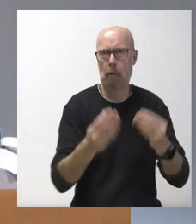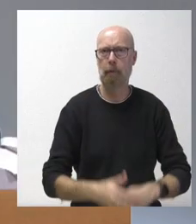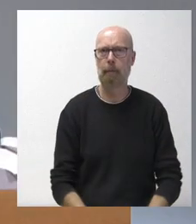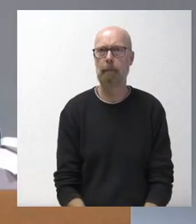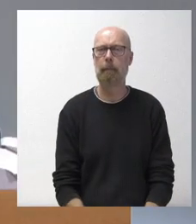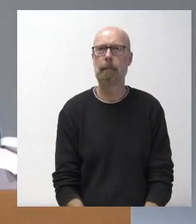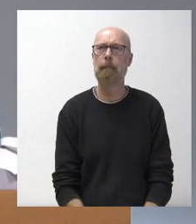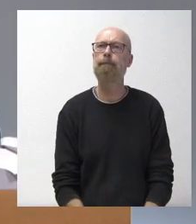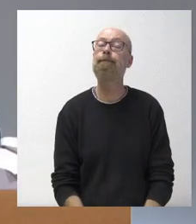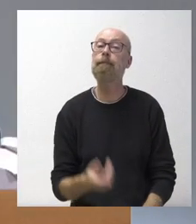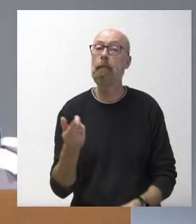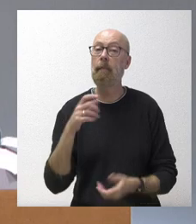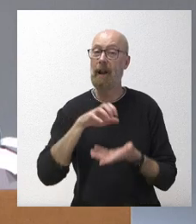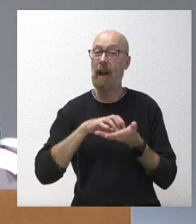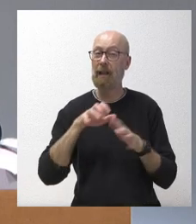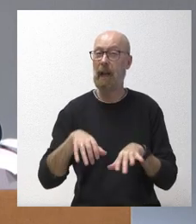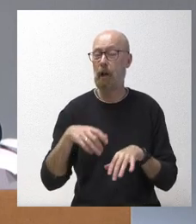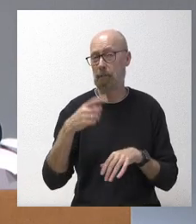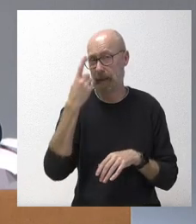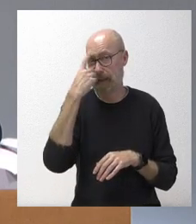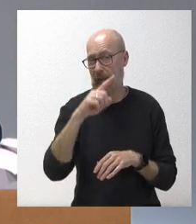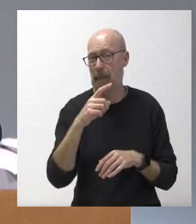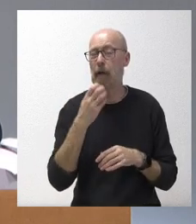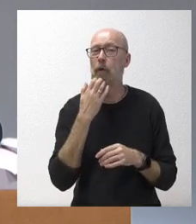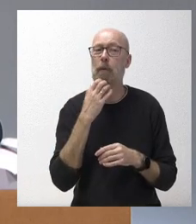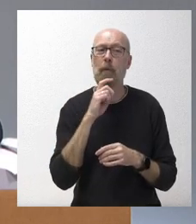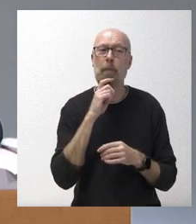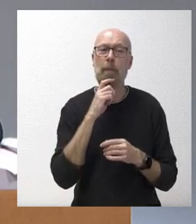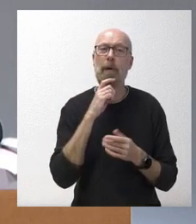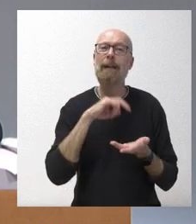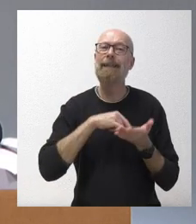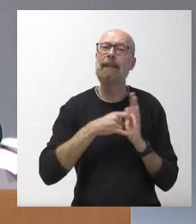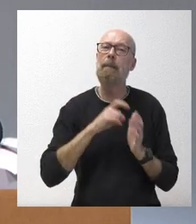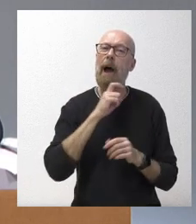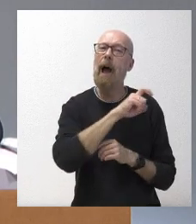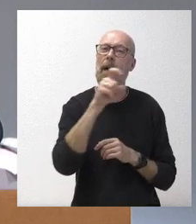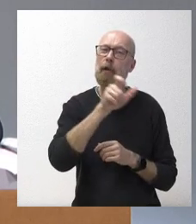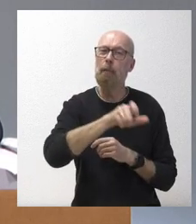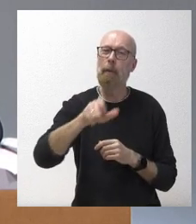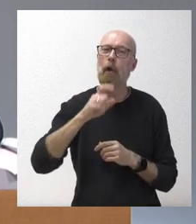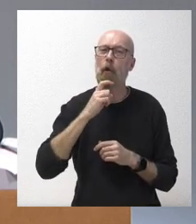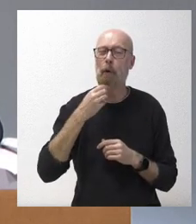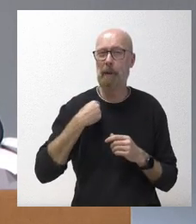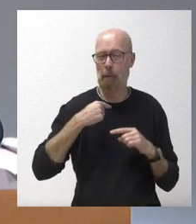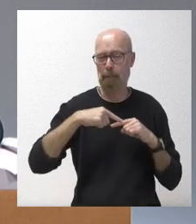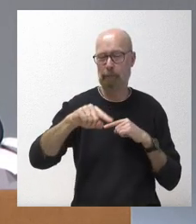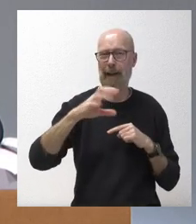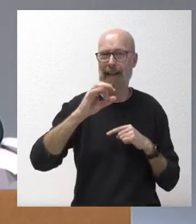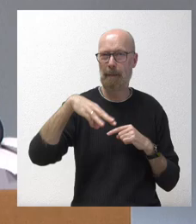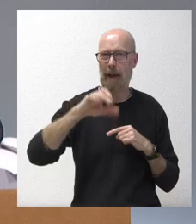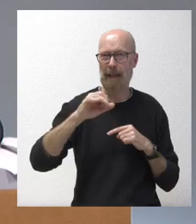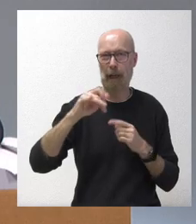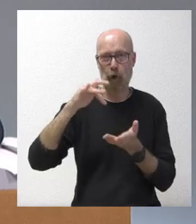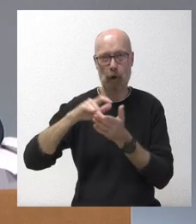En Castilla y León, no sé si nos puede informar cómo está el sistema de avisos a la población, en concreto el SMS que recibieron en la Comunidad